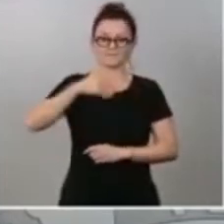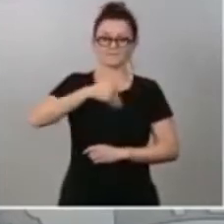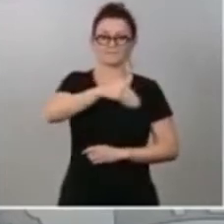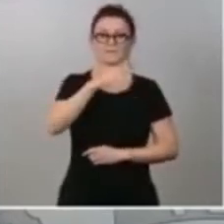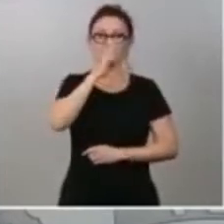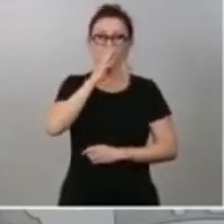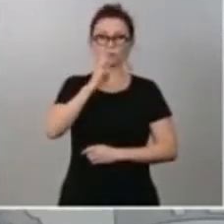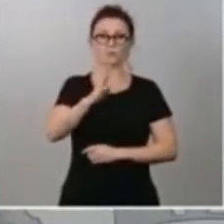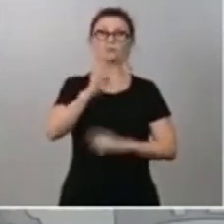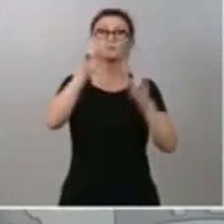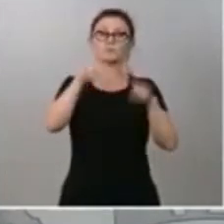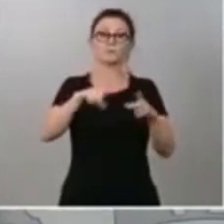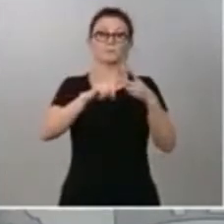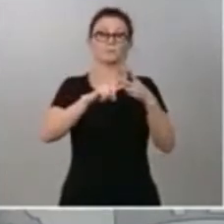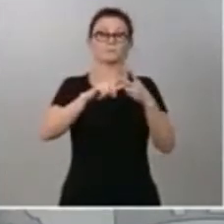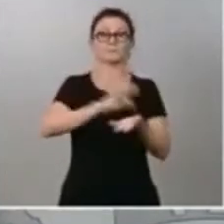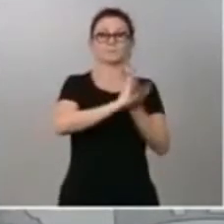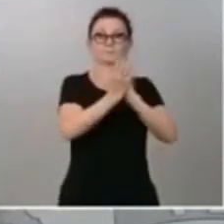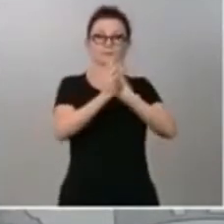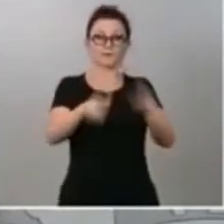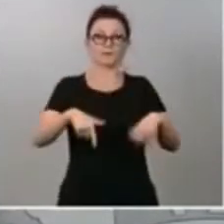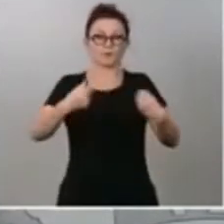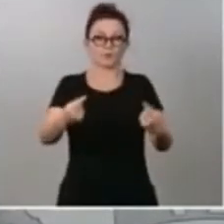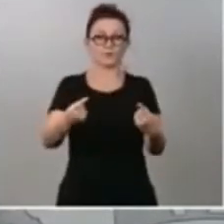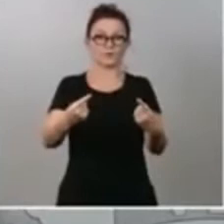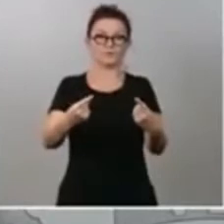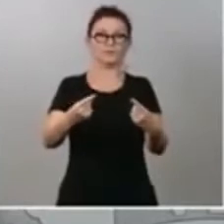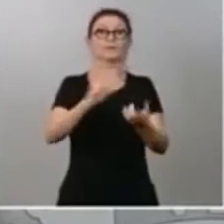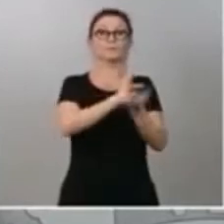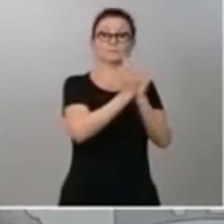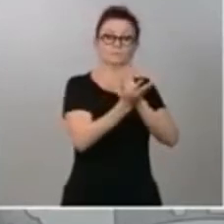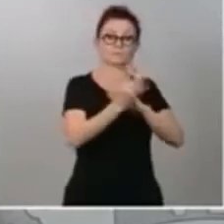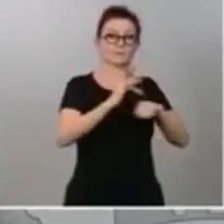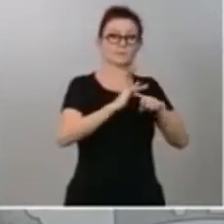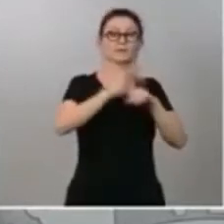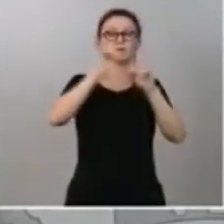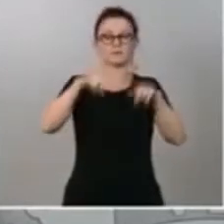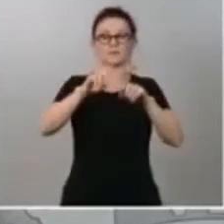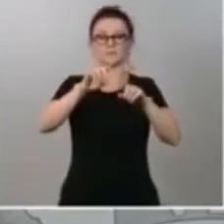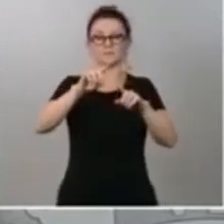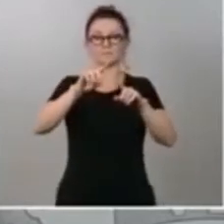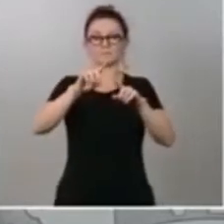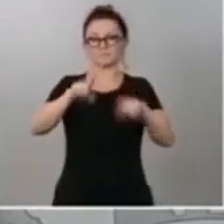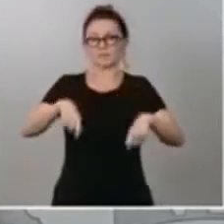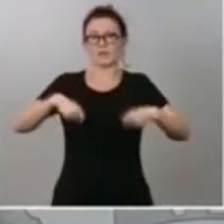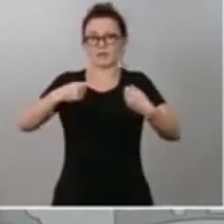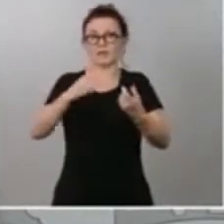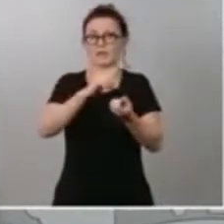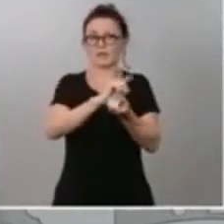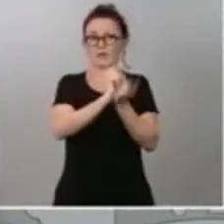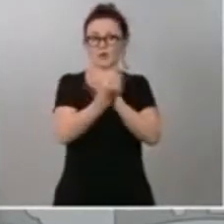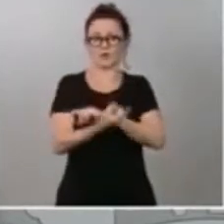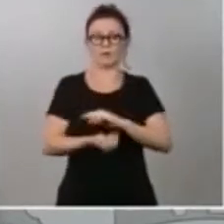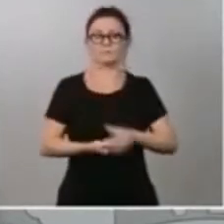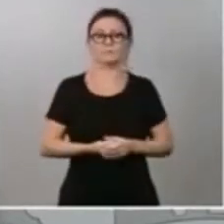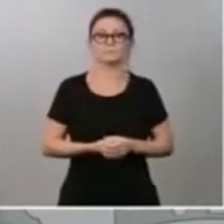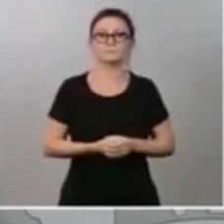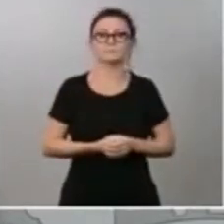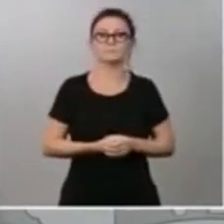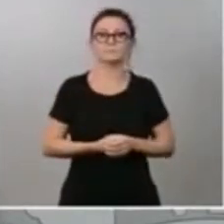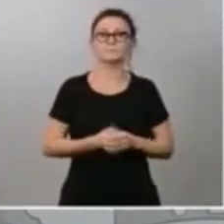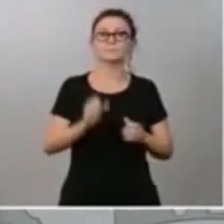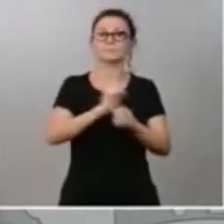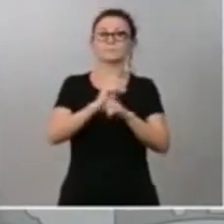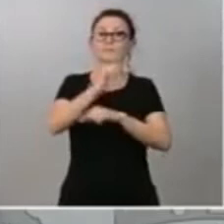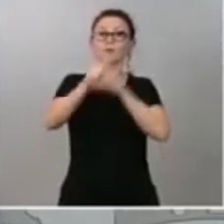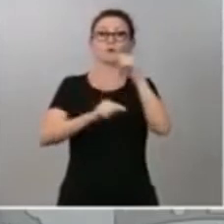la transición ecológica, junto con la transición digital. Lo he dicho en muchas ocasiones. Para el COVID-19 encontraremos la ciencia. Espero